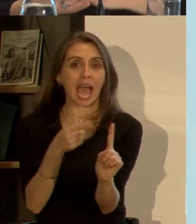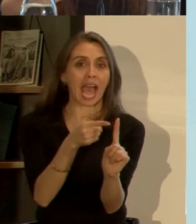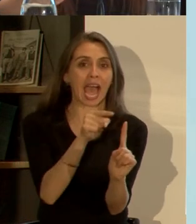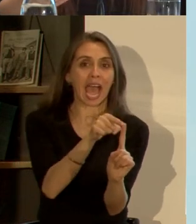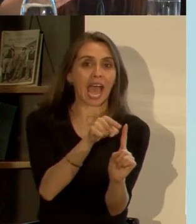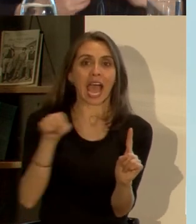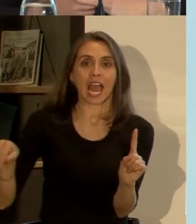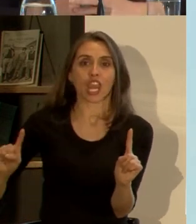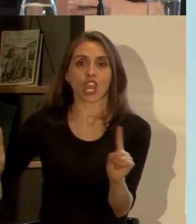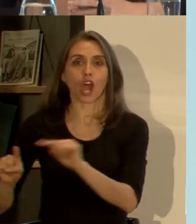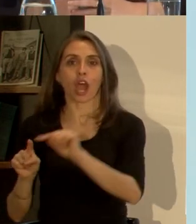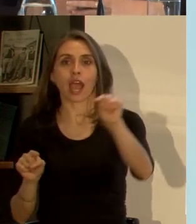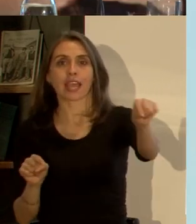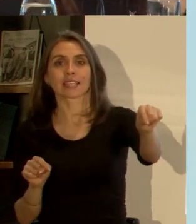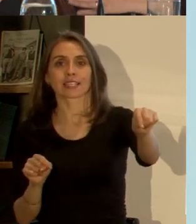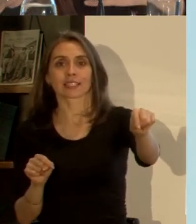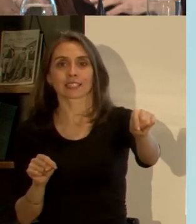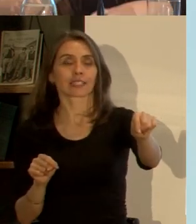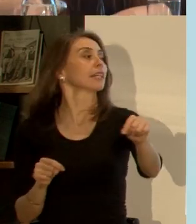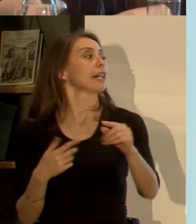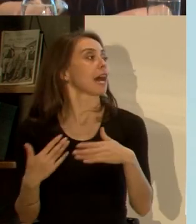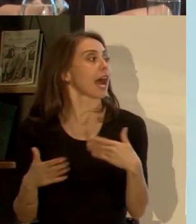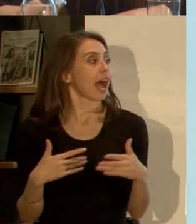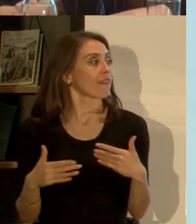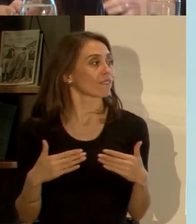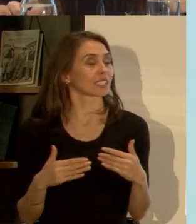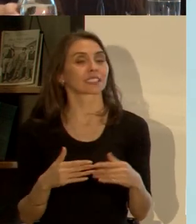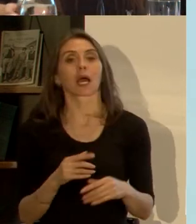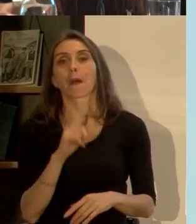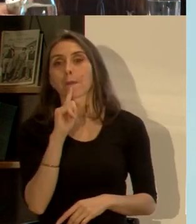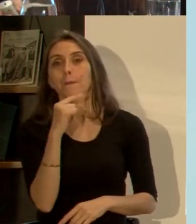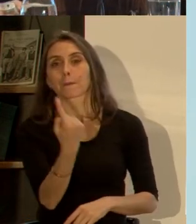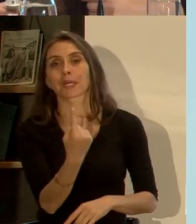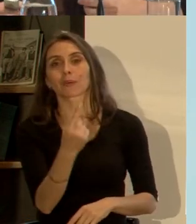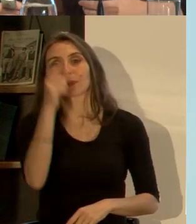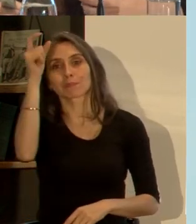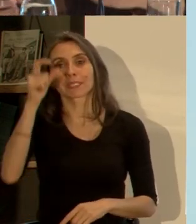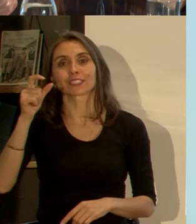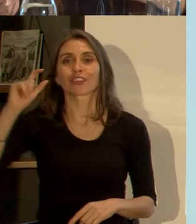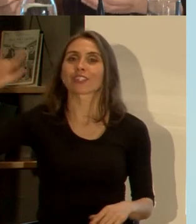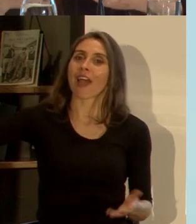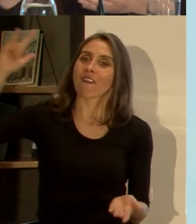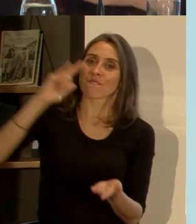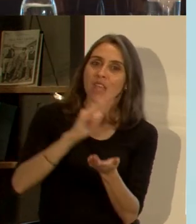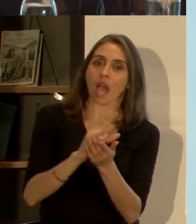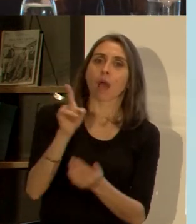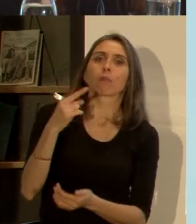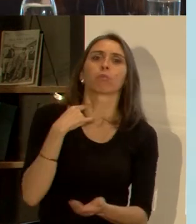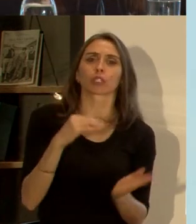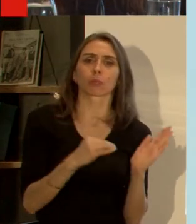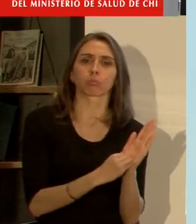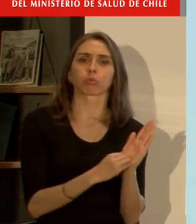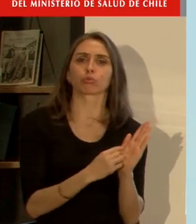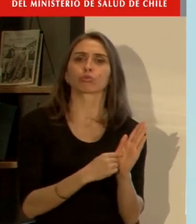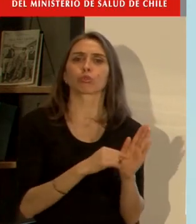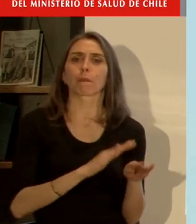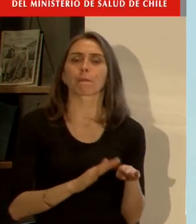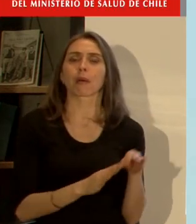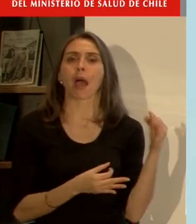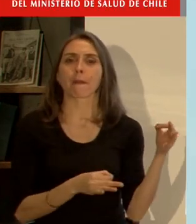decían no ya no están aquí están allá y a veces nos pasaba que le preguntábamos al viajero ¿verdad? oiga usted ¿por qué puso